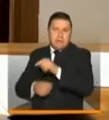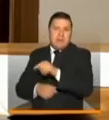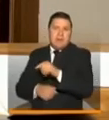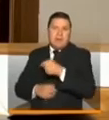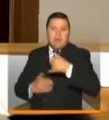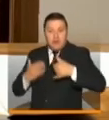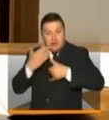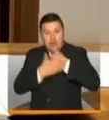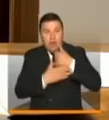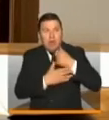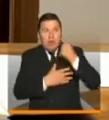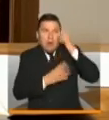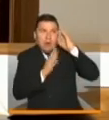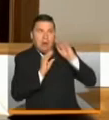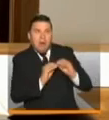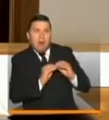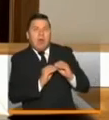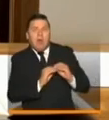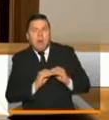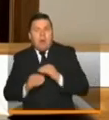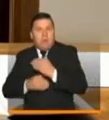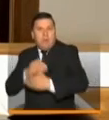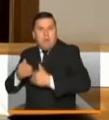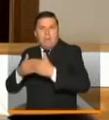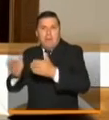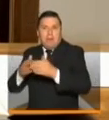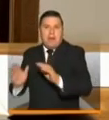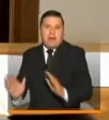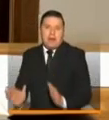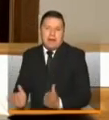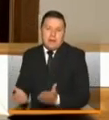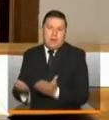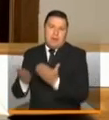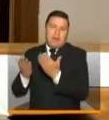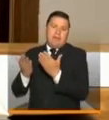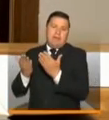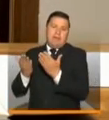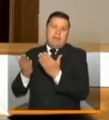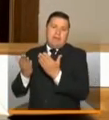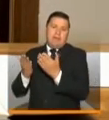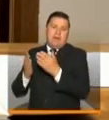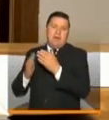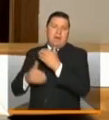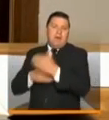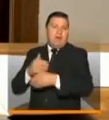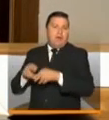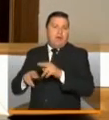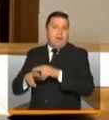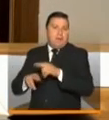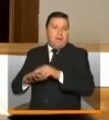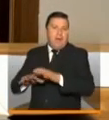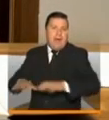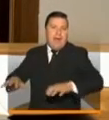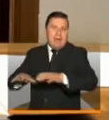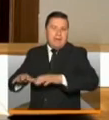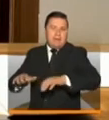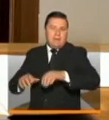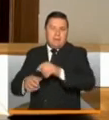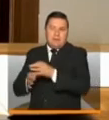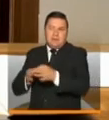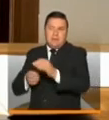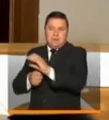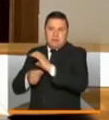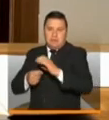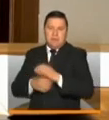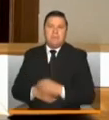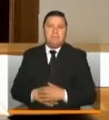país y que nos permite ir progresivamente recuperando la normalidad y las actividades a nivel de la ciudad.